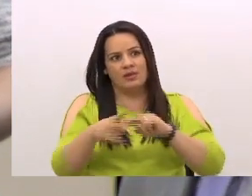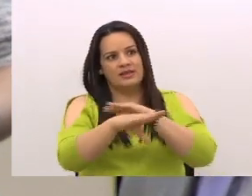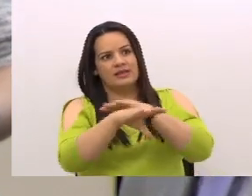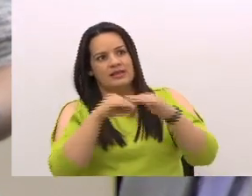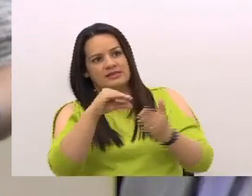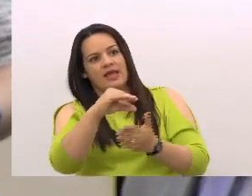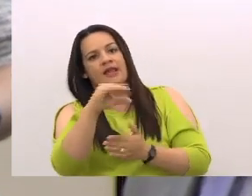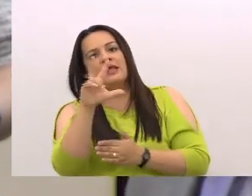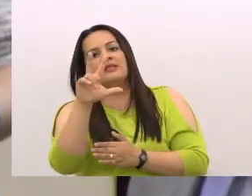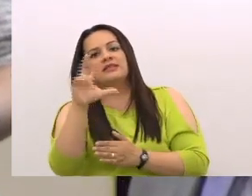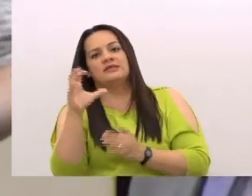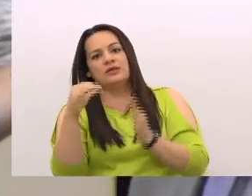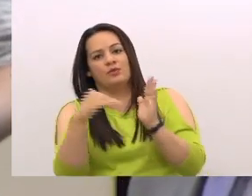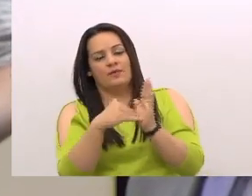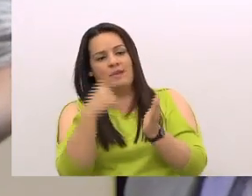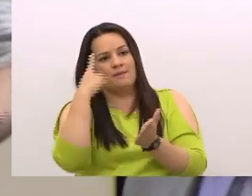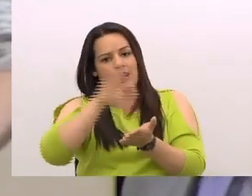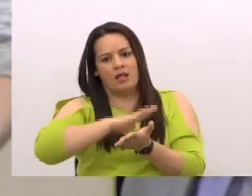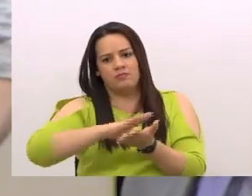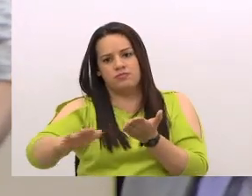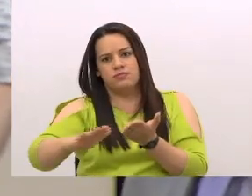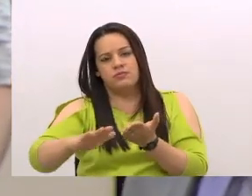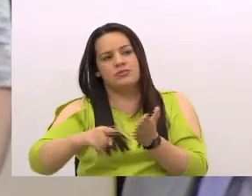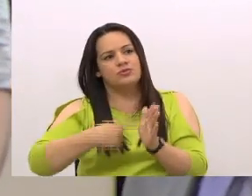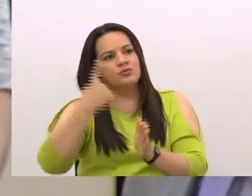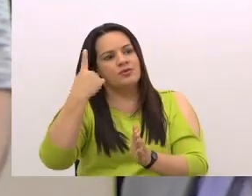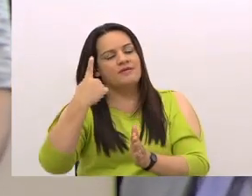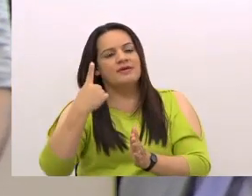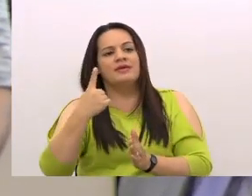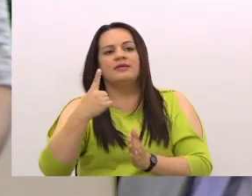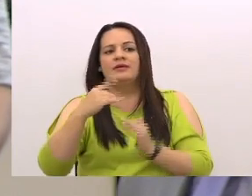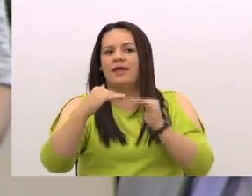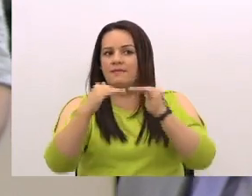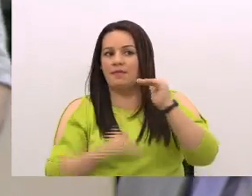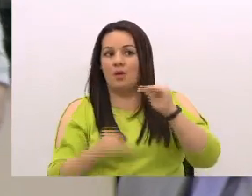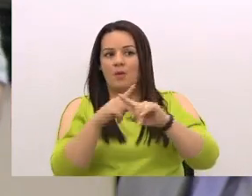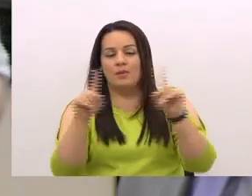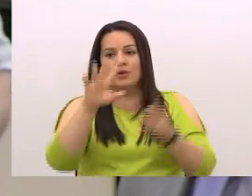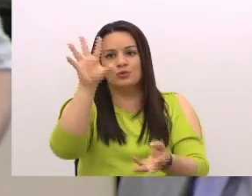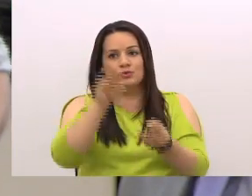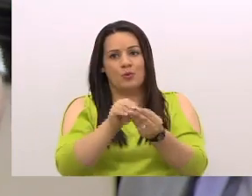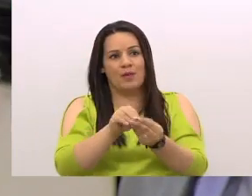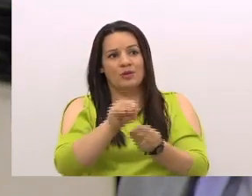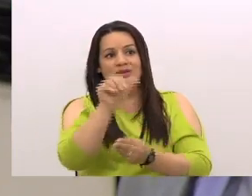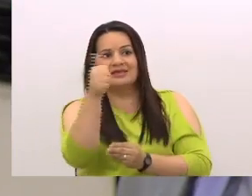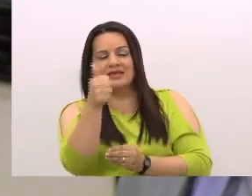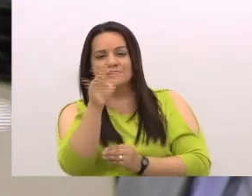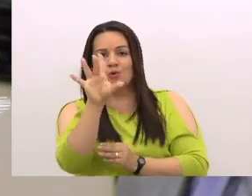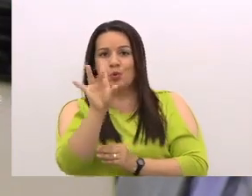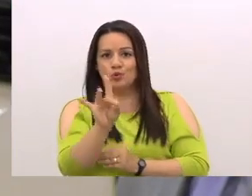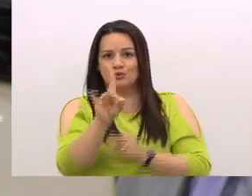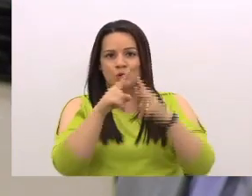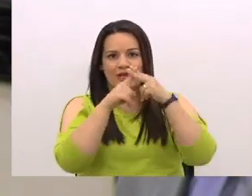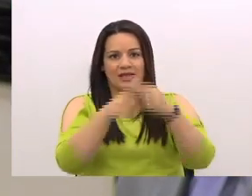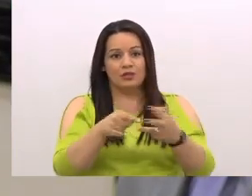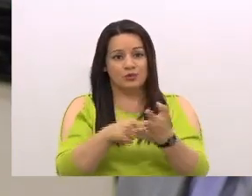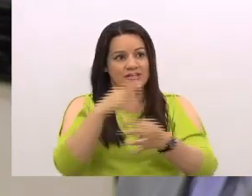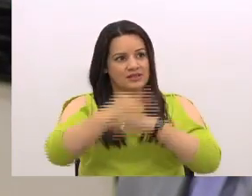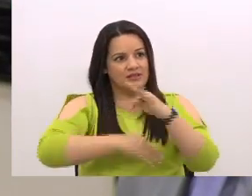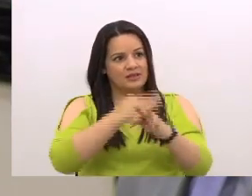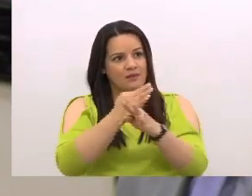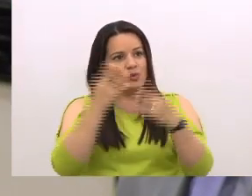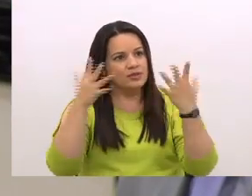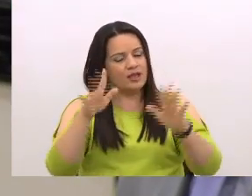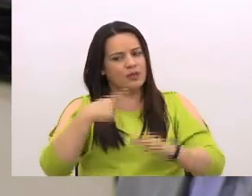mil para pagarlo de un solo, es totalmente bajo. Pero si sumamos unos 10, 8, 10 créditos de ese tipo, ya estamos